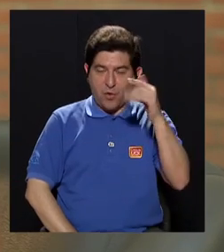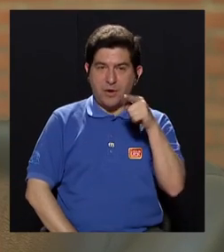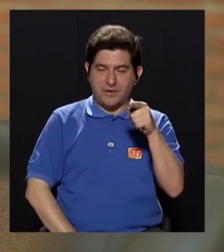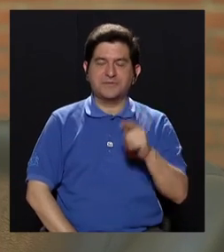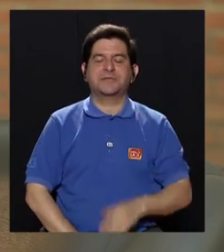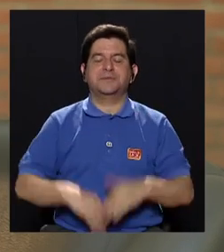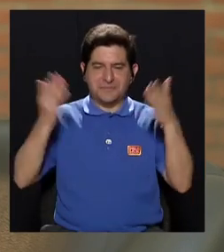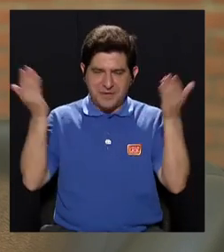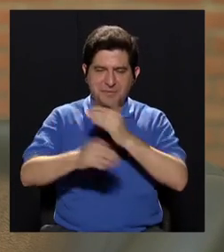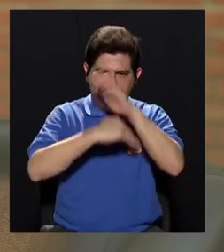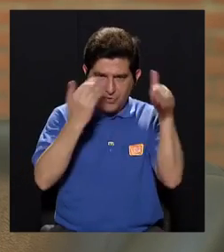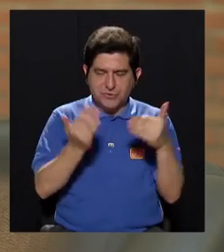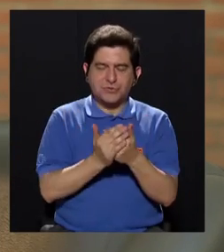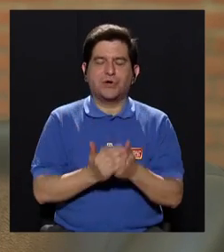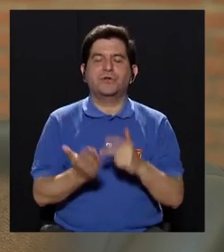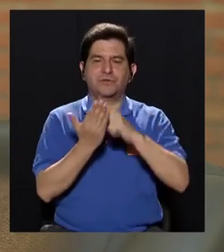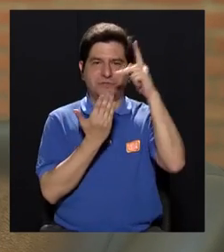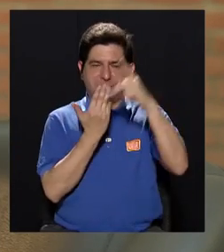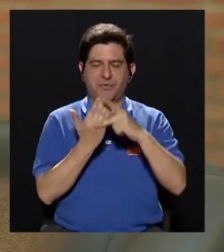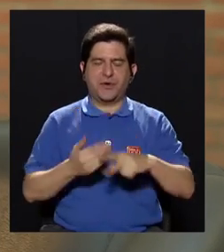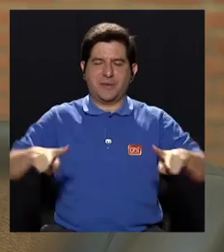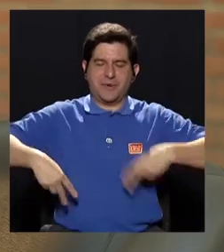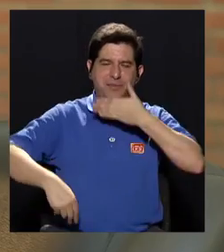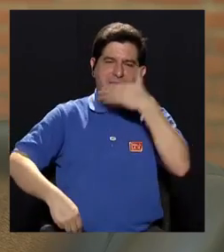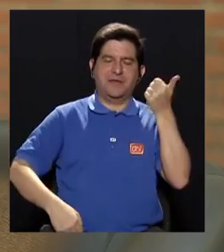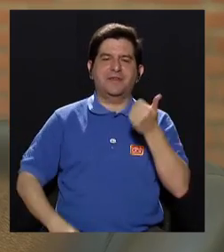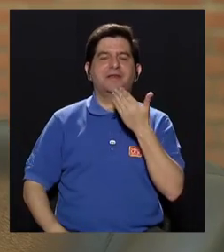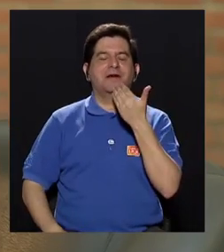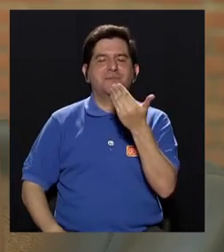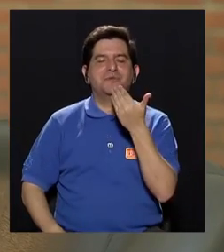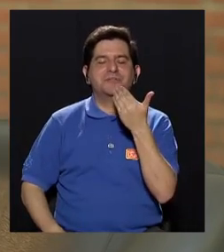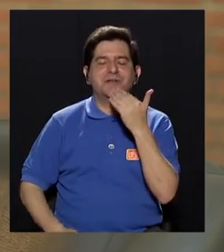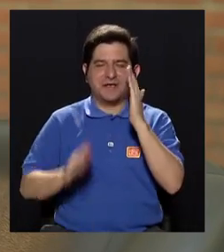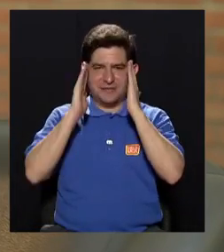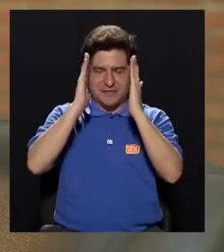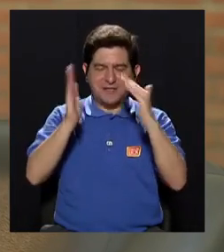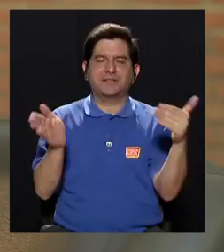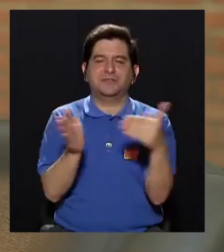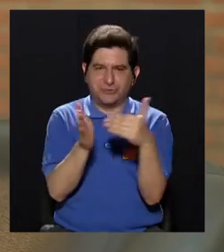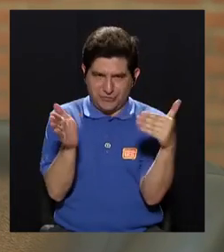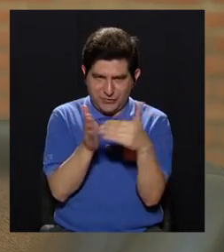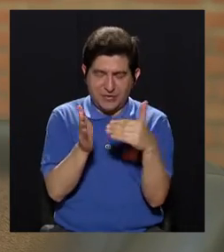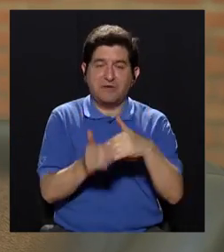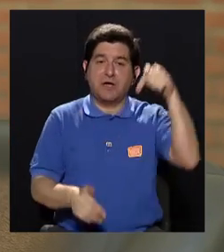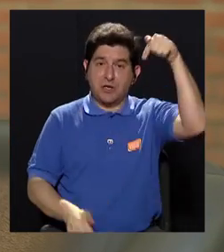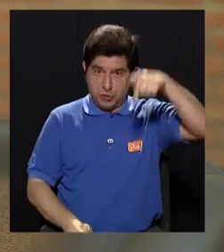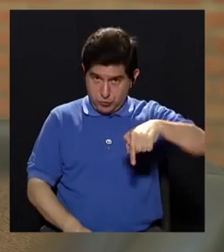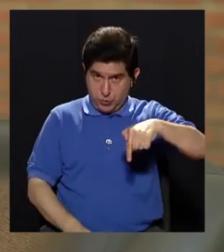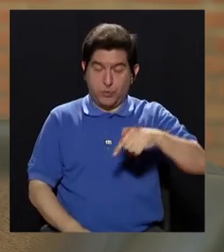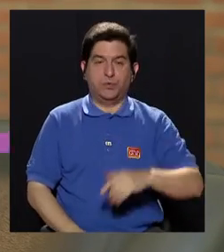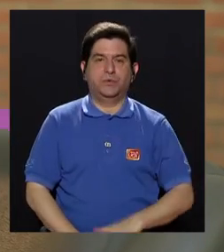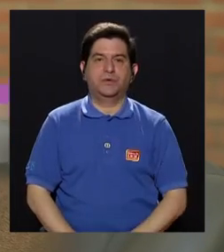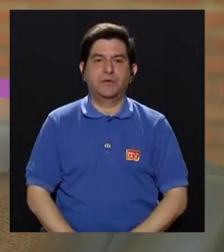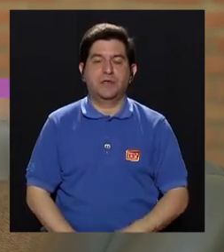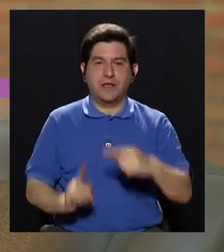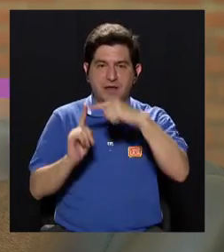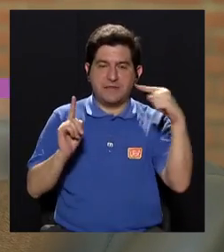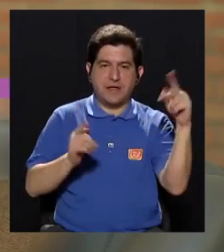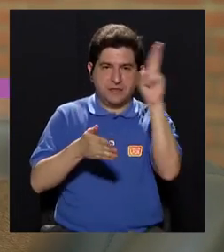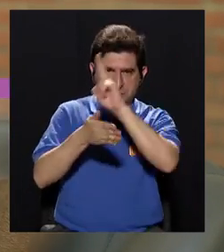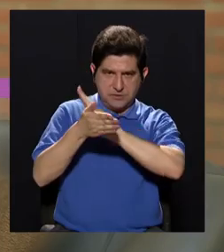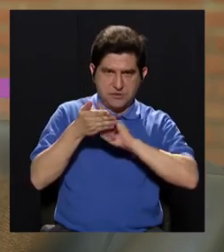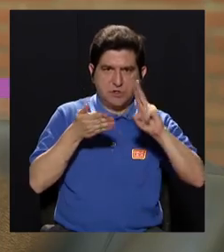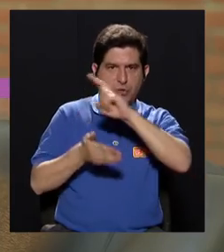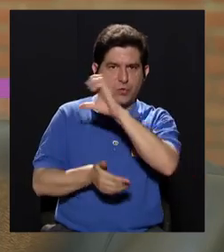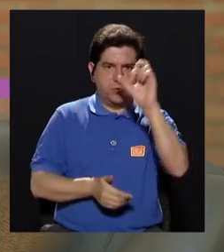Hola, ¿qué tal? Bienvenidos y bienvenidas a Vivir Mejor. Gracias por estar una vez más con nosotros. Hoy nos encontramos desde